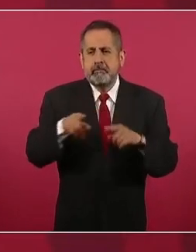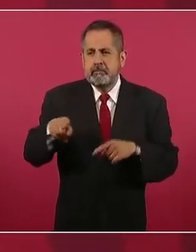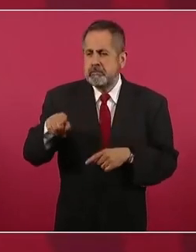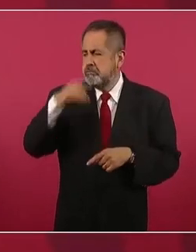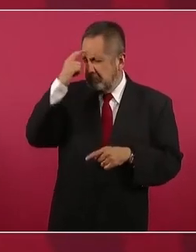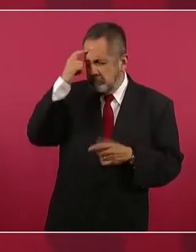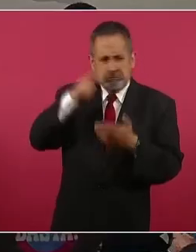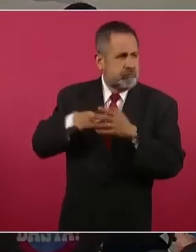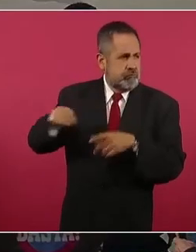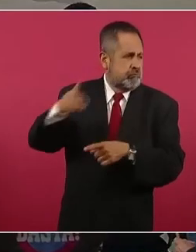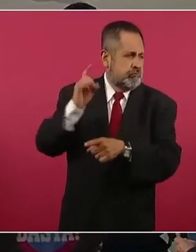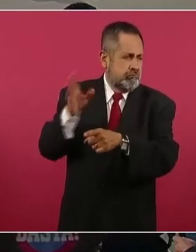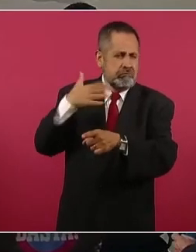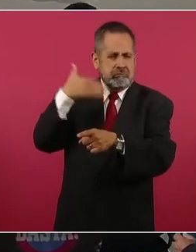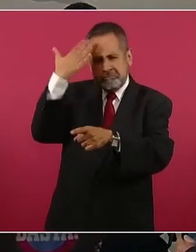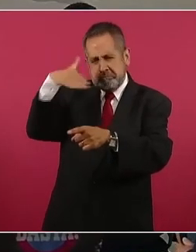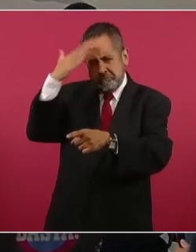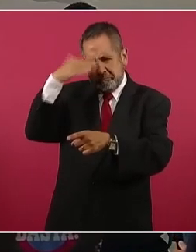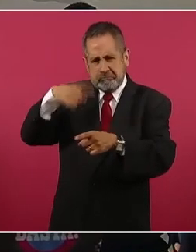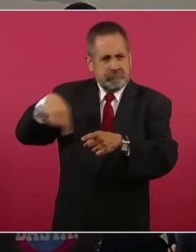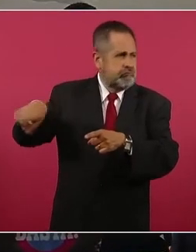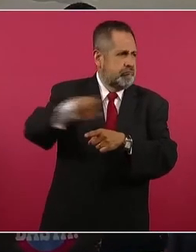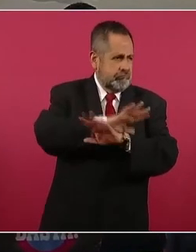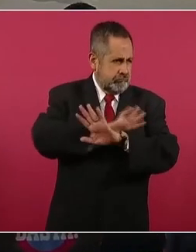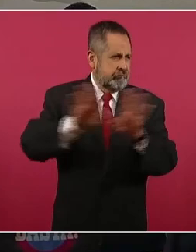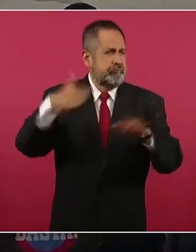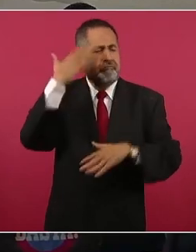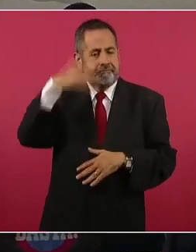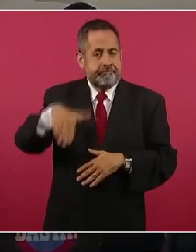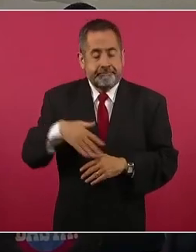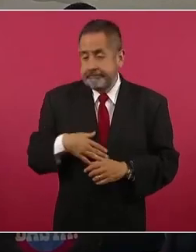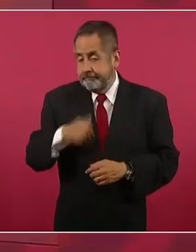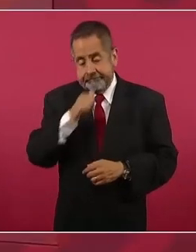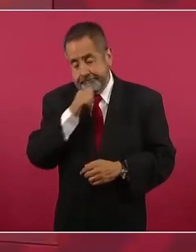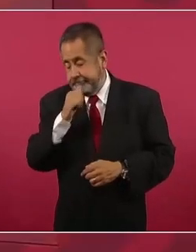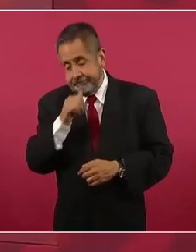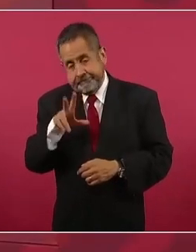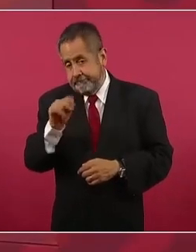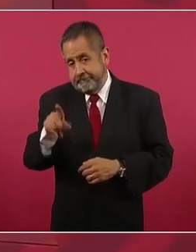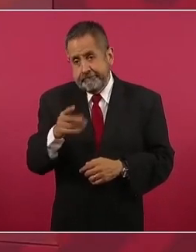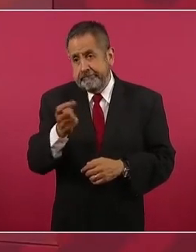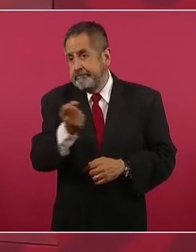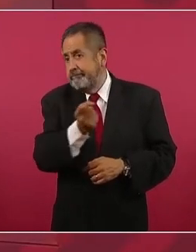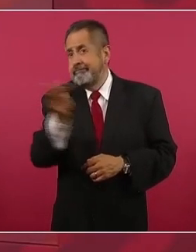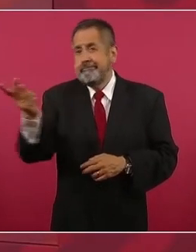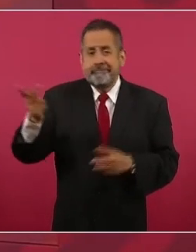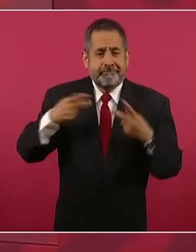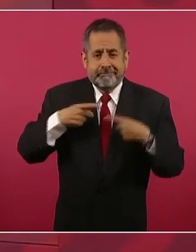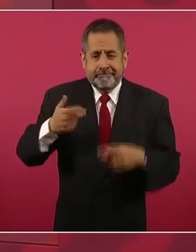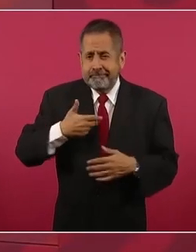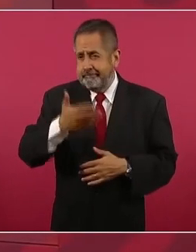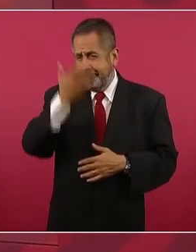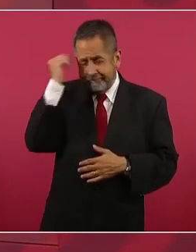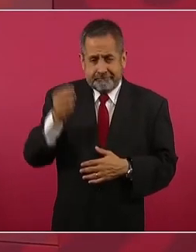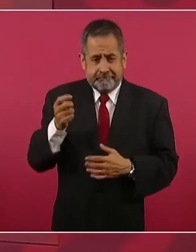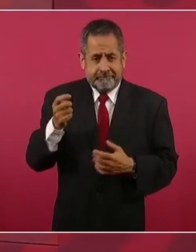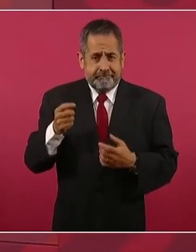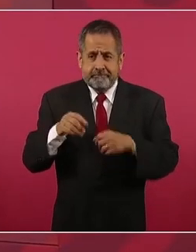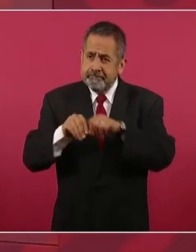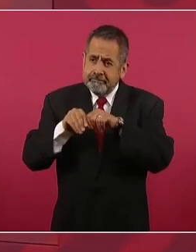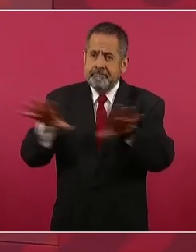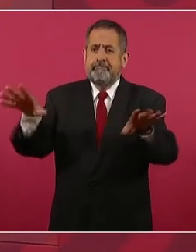mundo ya está informado. No, es muy difícil,